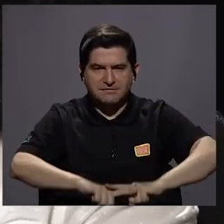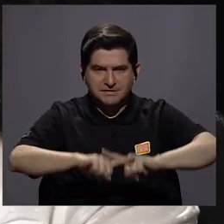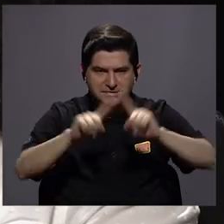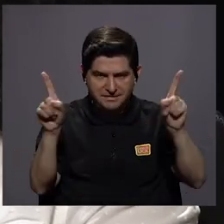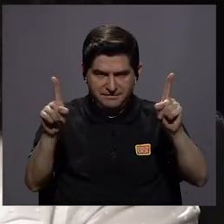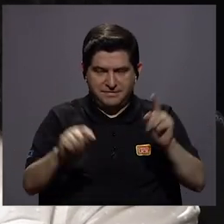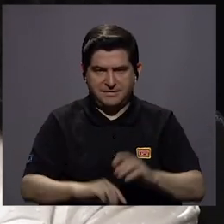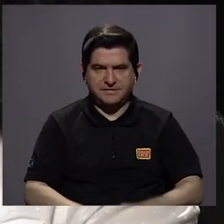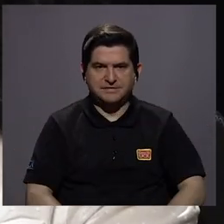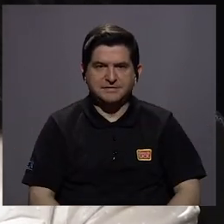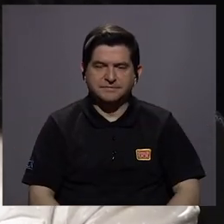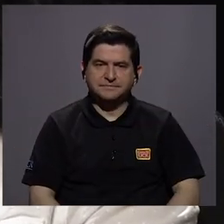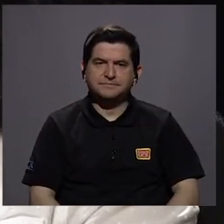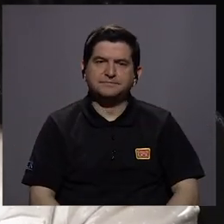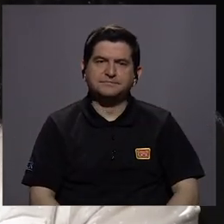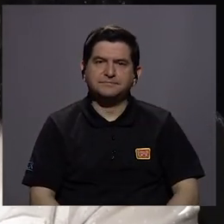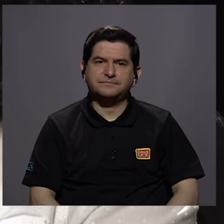sentido